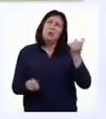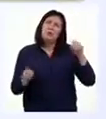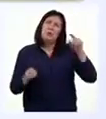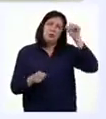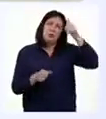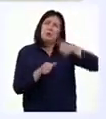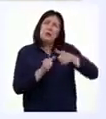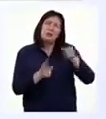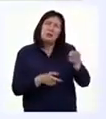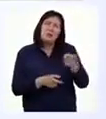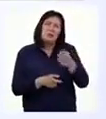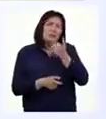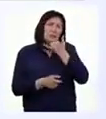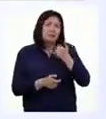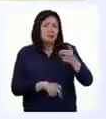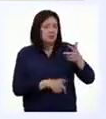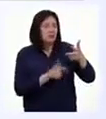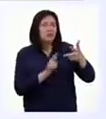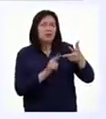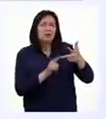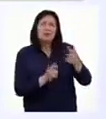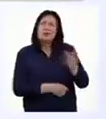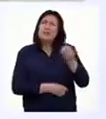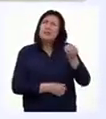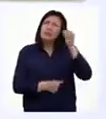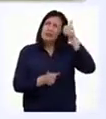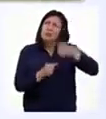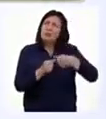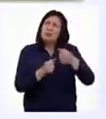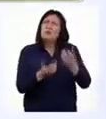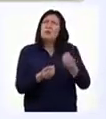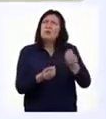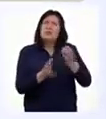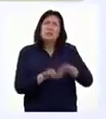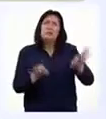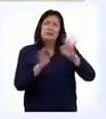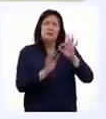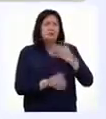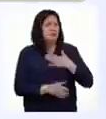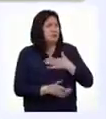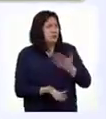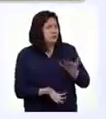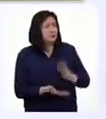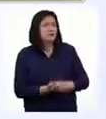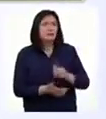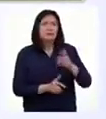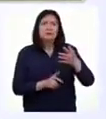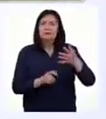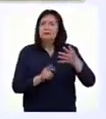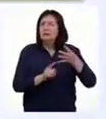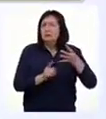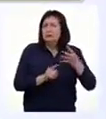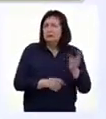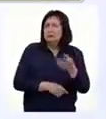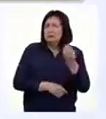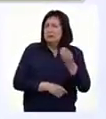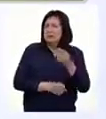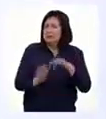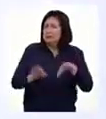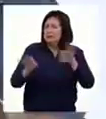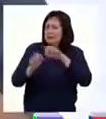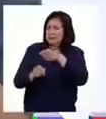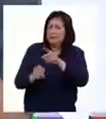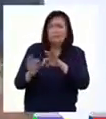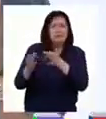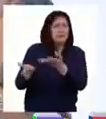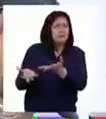hechos? ¿Por qué estos recuerdos son importantes para mí? ¿Por qué son importantes para mi familia?